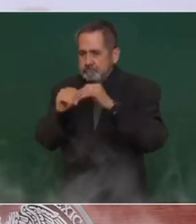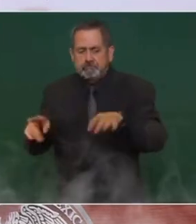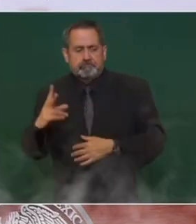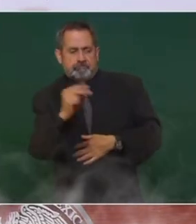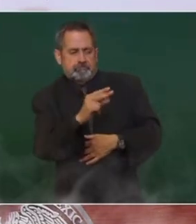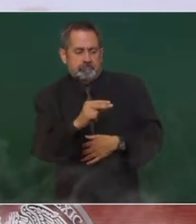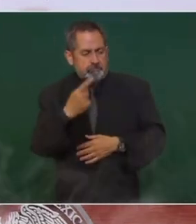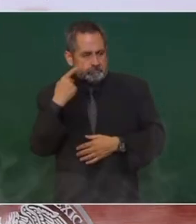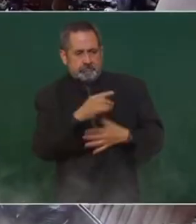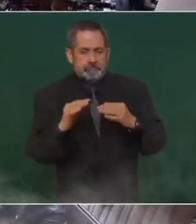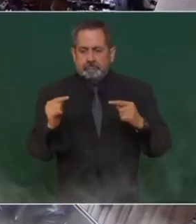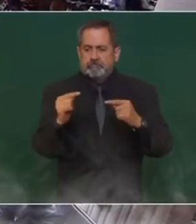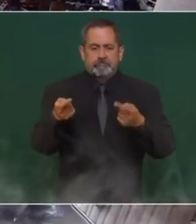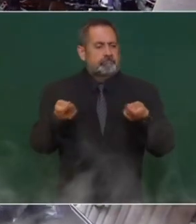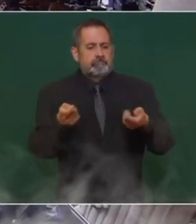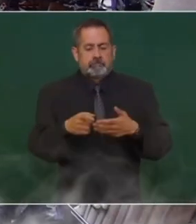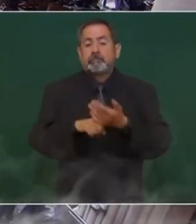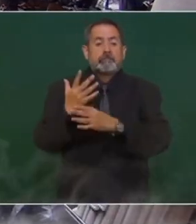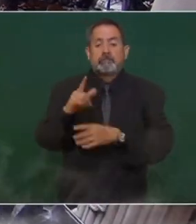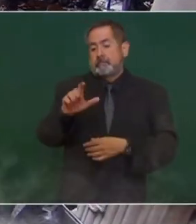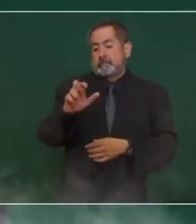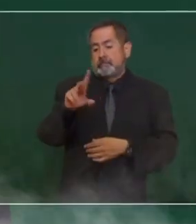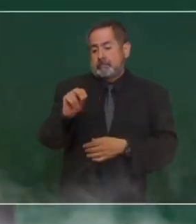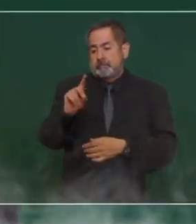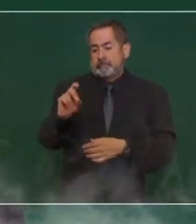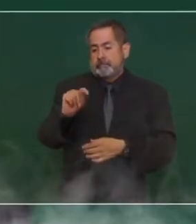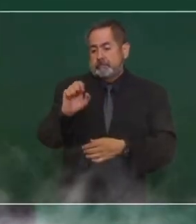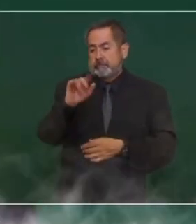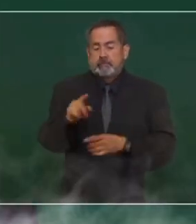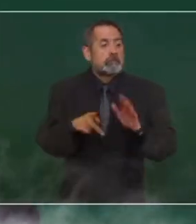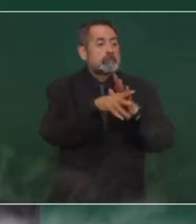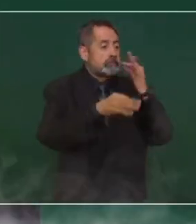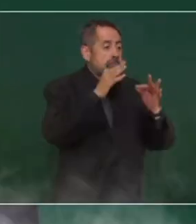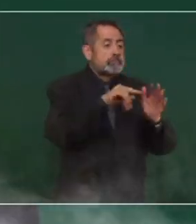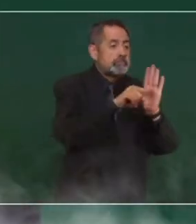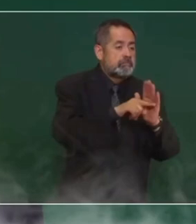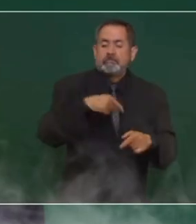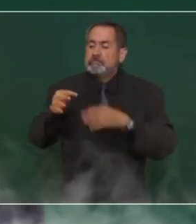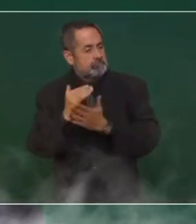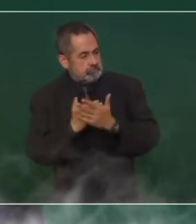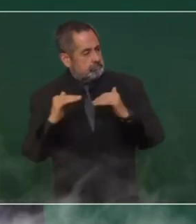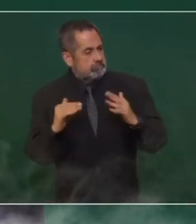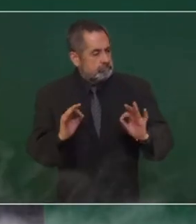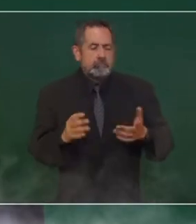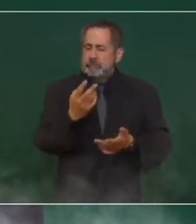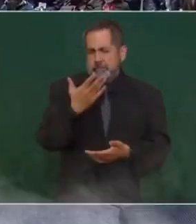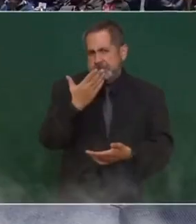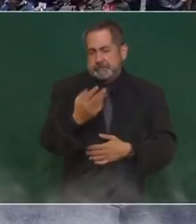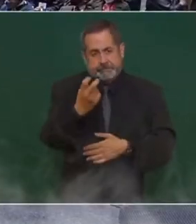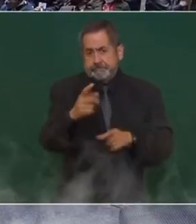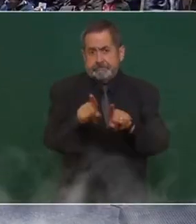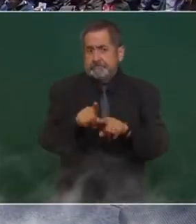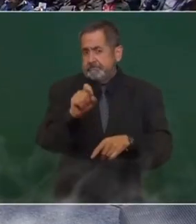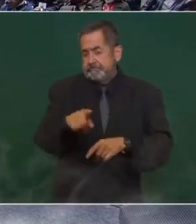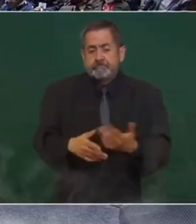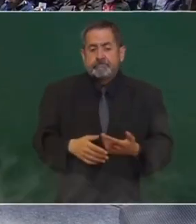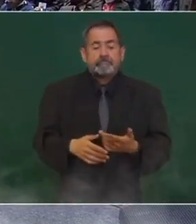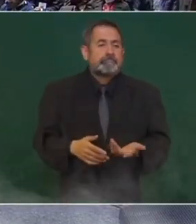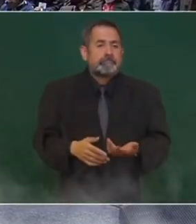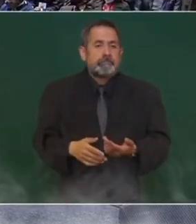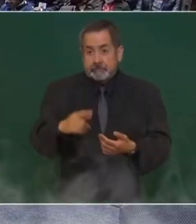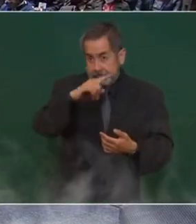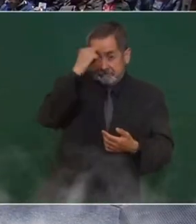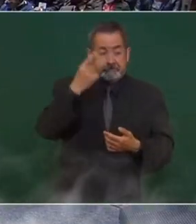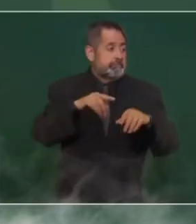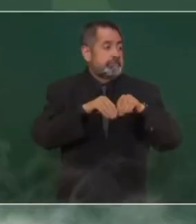Así decían los liberales. Se le atribuye alerto, que decía que la prensa se regula con la prensa. Y así está sucediendo, porque ya no es